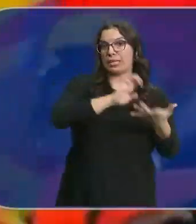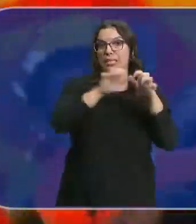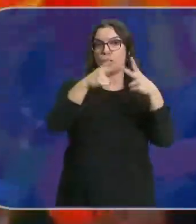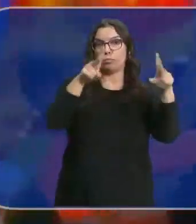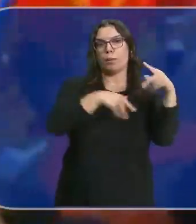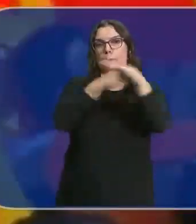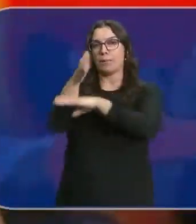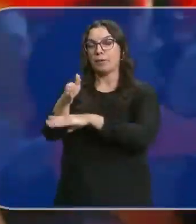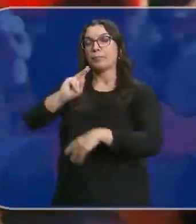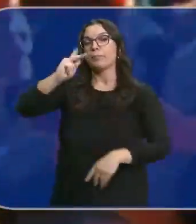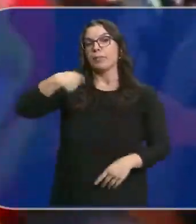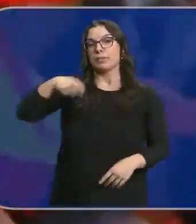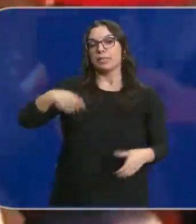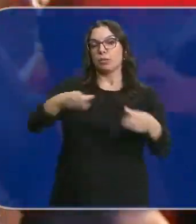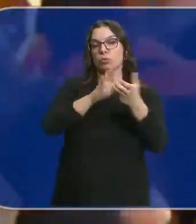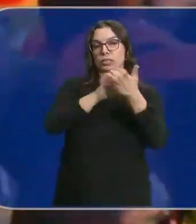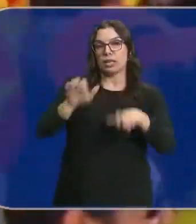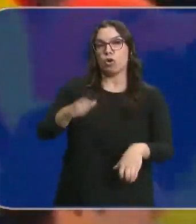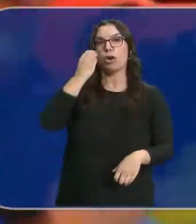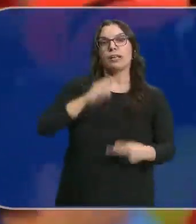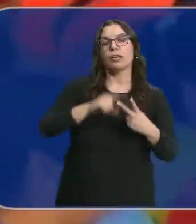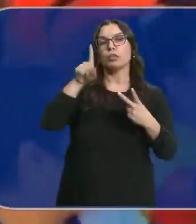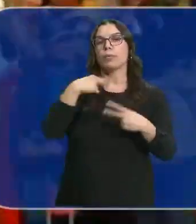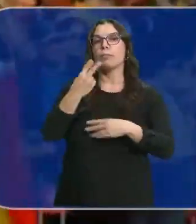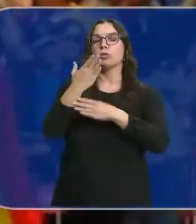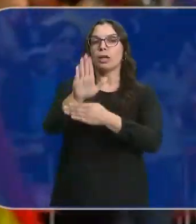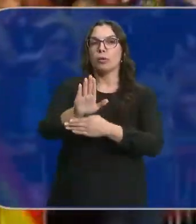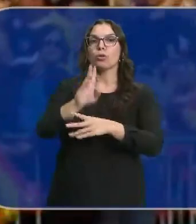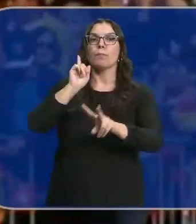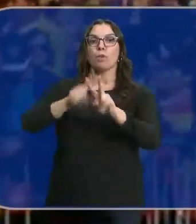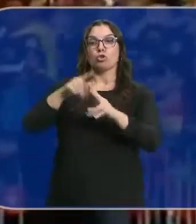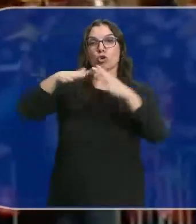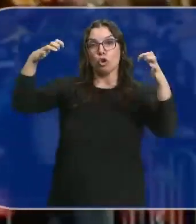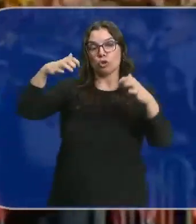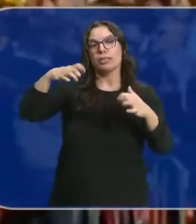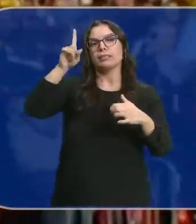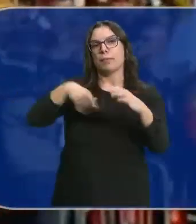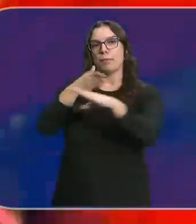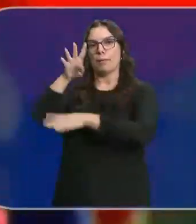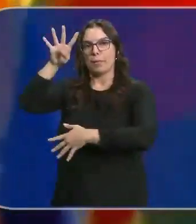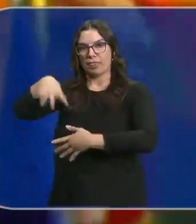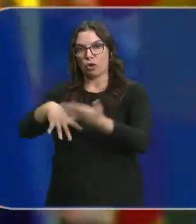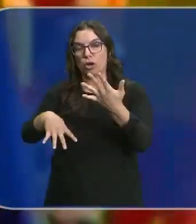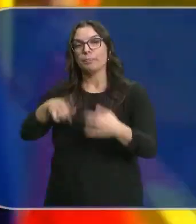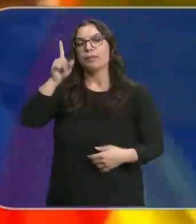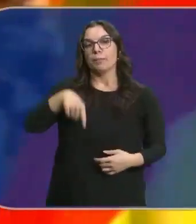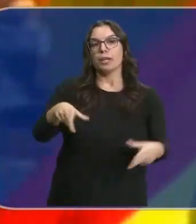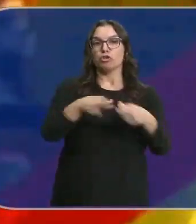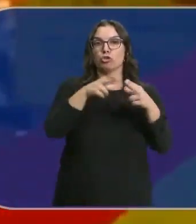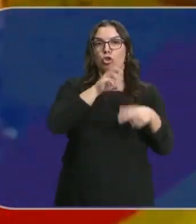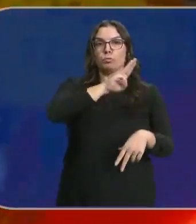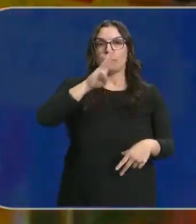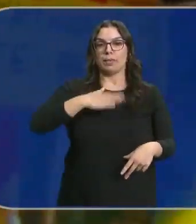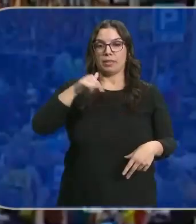vicepresidente de la Junta, Juan García Gallardo, y el portavoz de Vox en las Cortes estarán en Barcelona. También acudirán militantes del PP de la Comunidad.